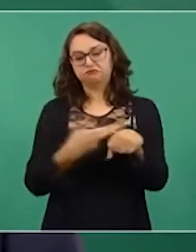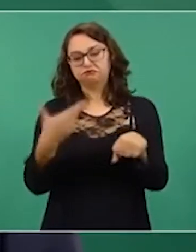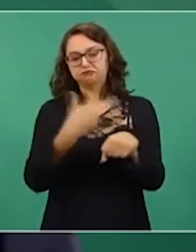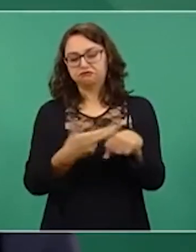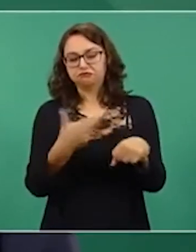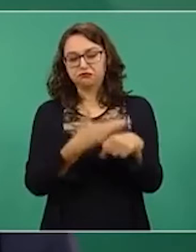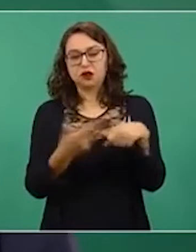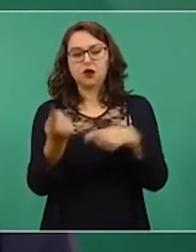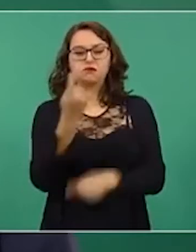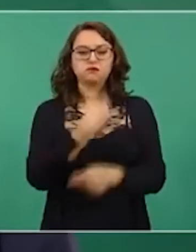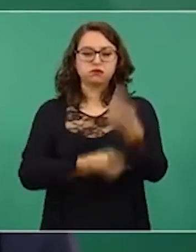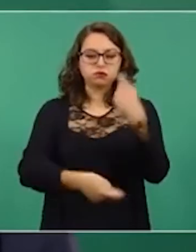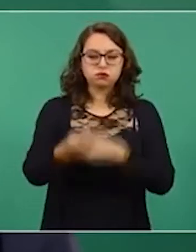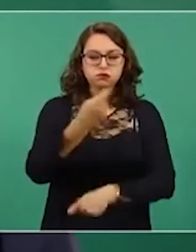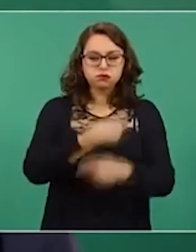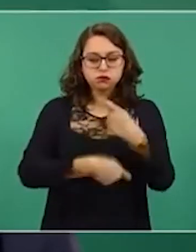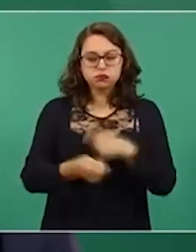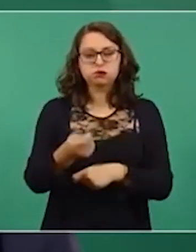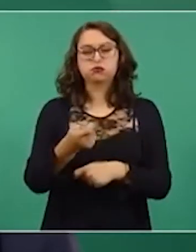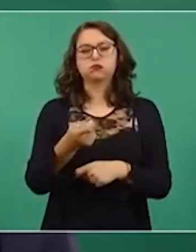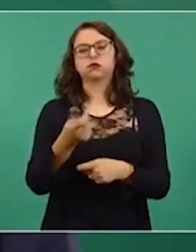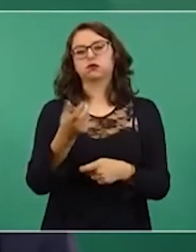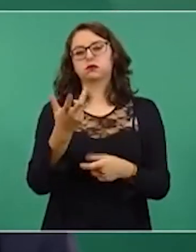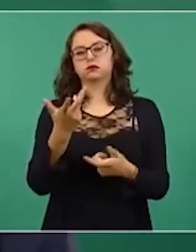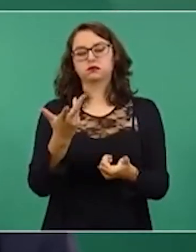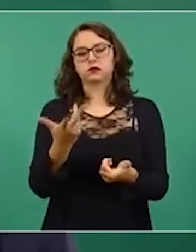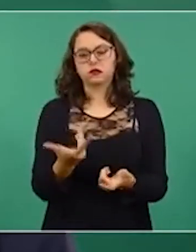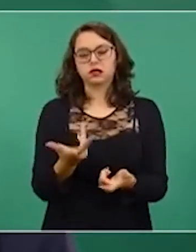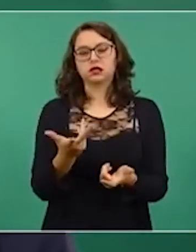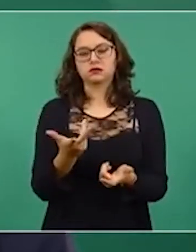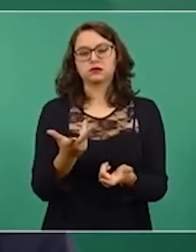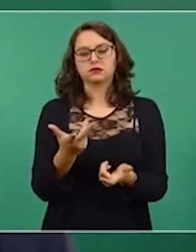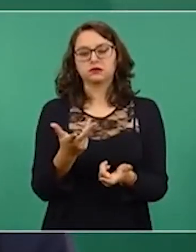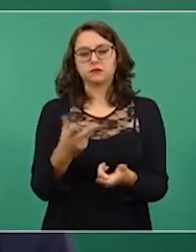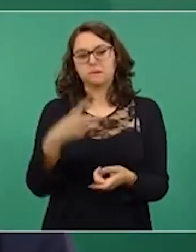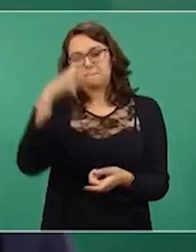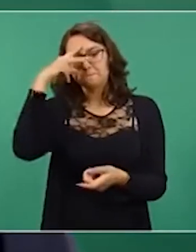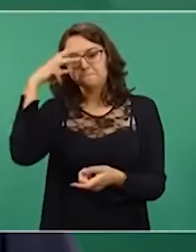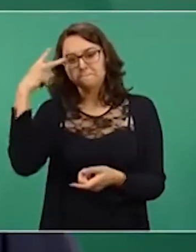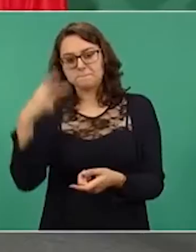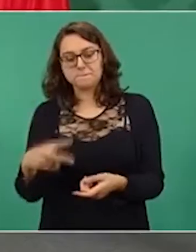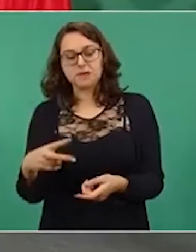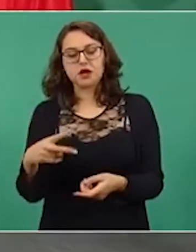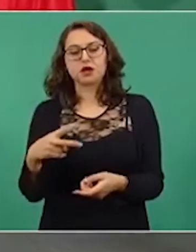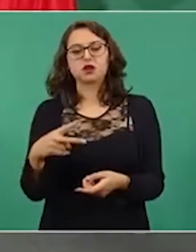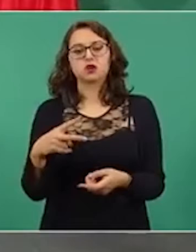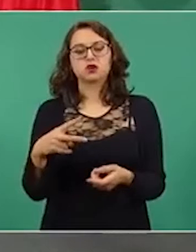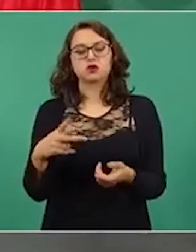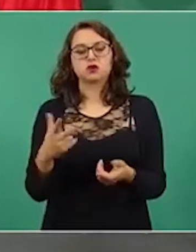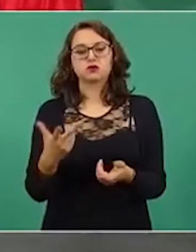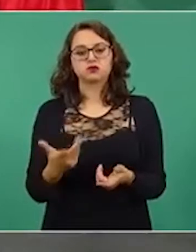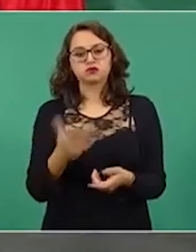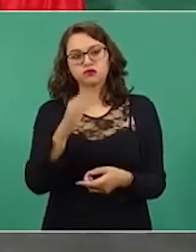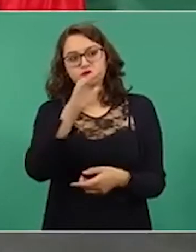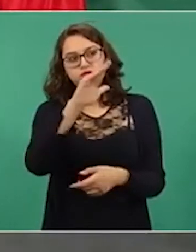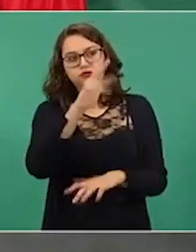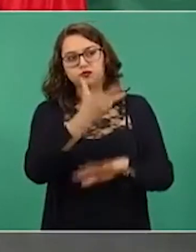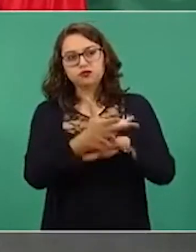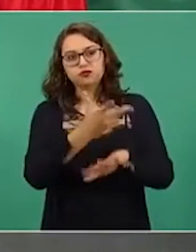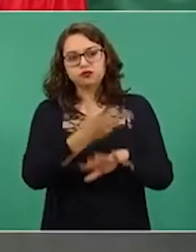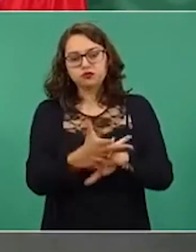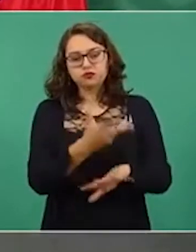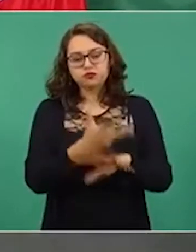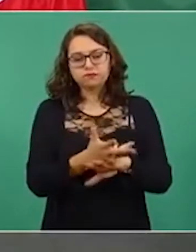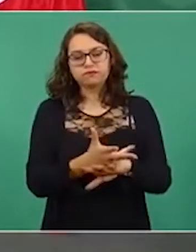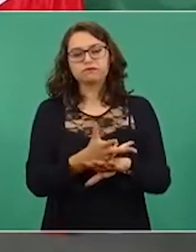las gestiones que ha hecho México ante el gobierno de Estados